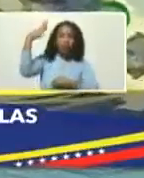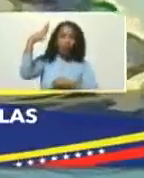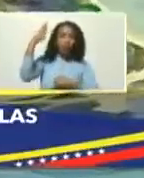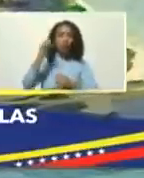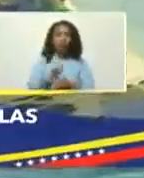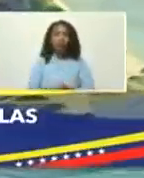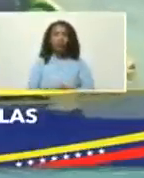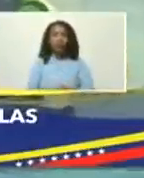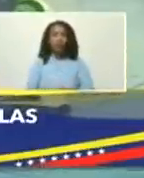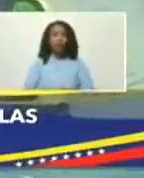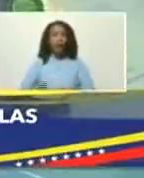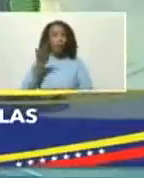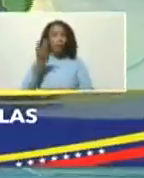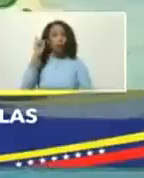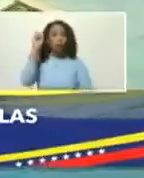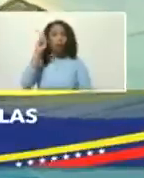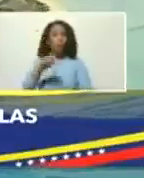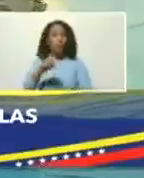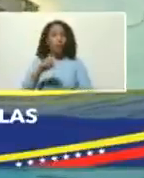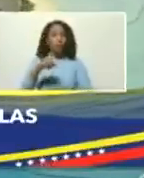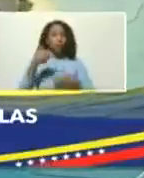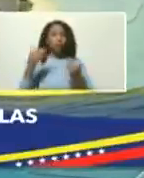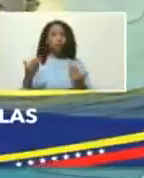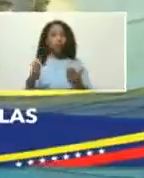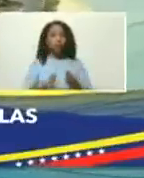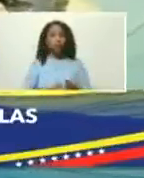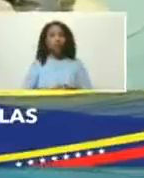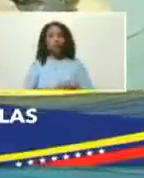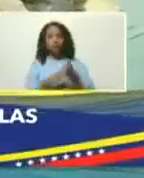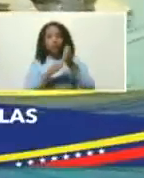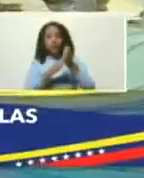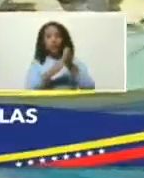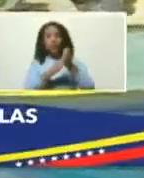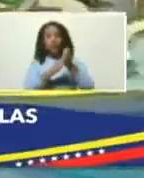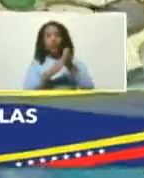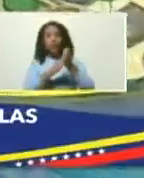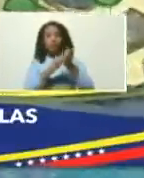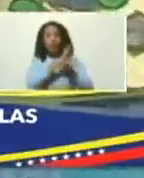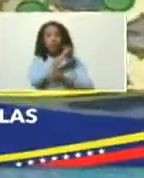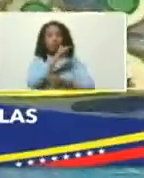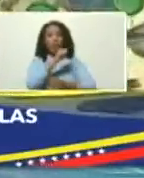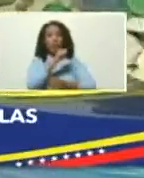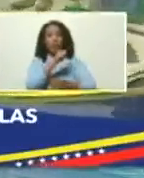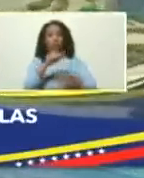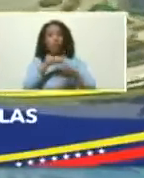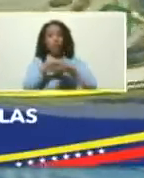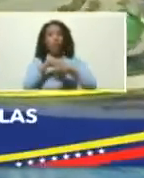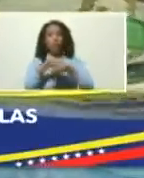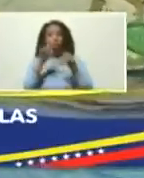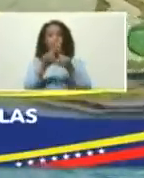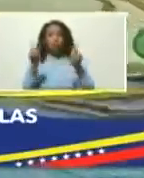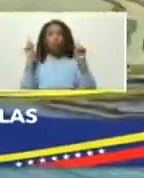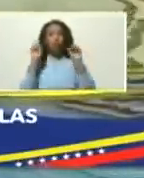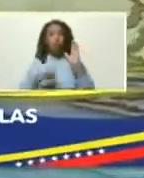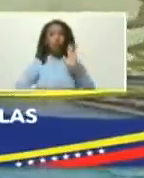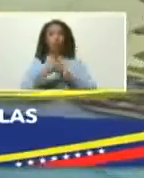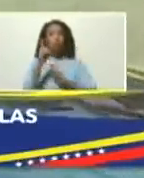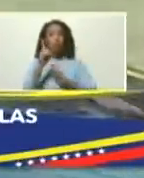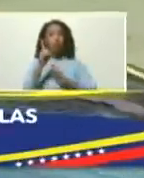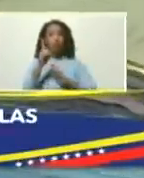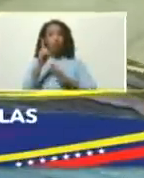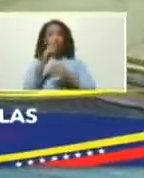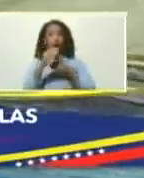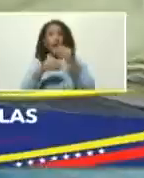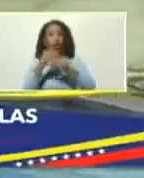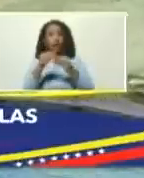y es importante también que a través de la direccionalidad del ministerio de ecosocialismo como lo vemos también en la maqueta el desarrollo va a ser al